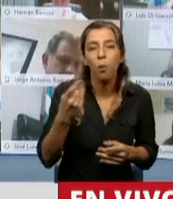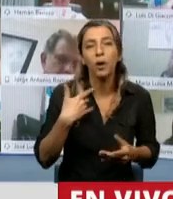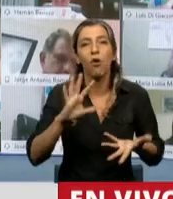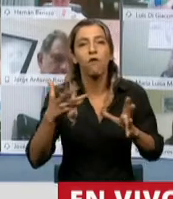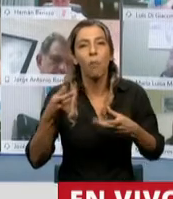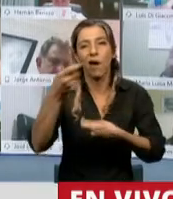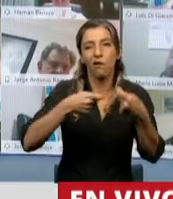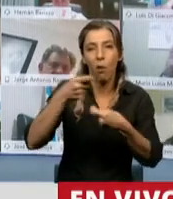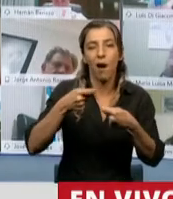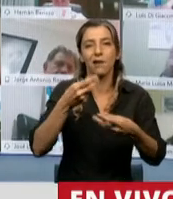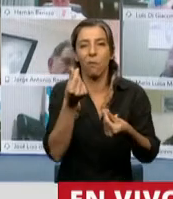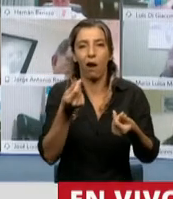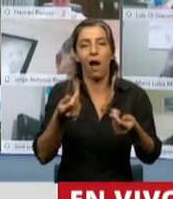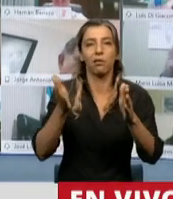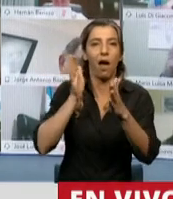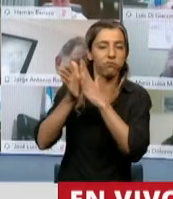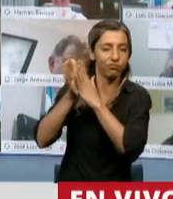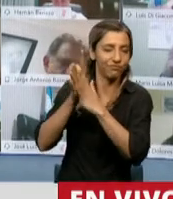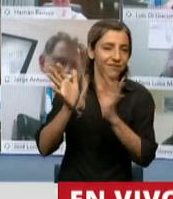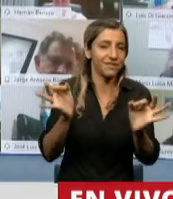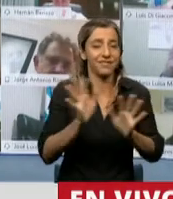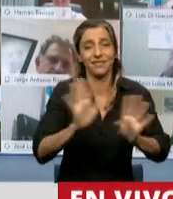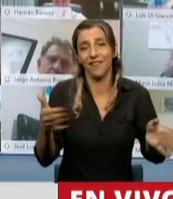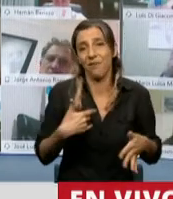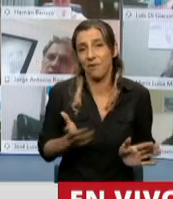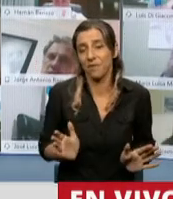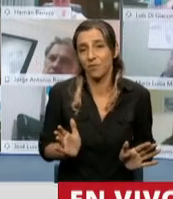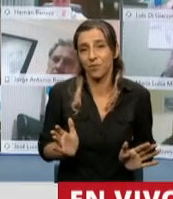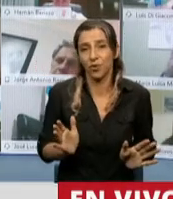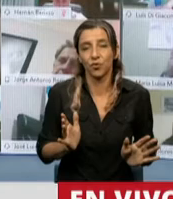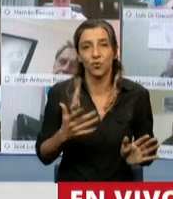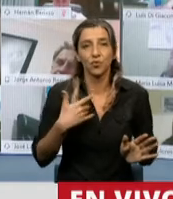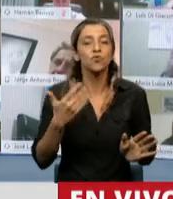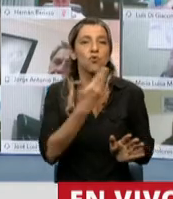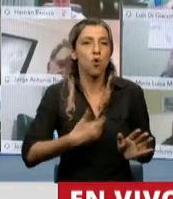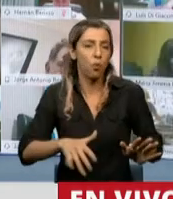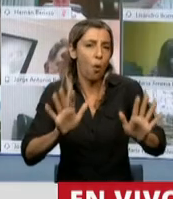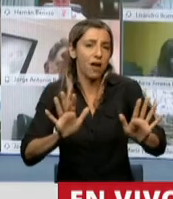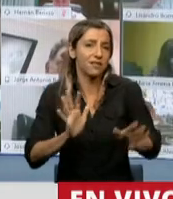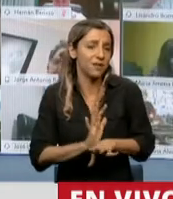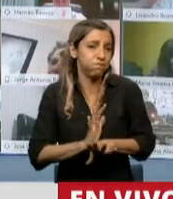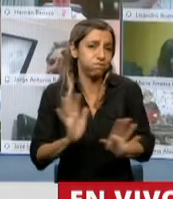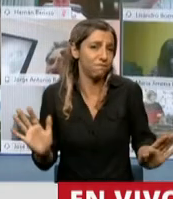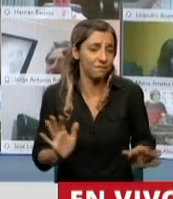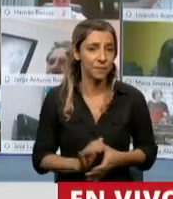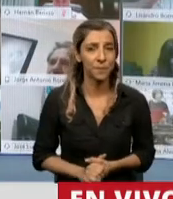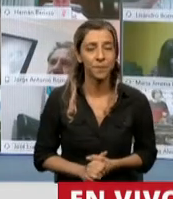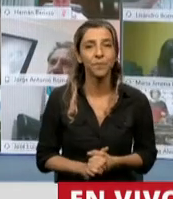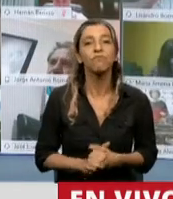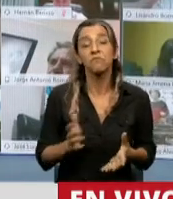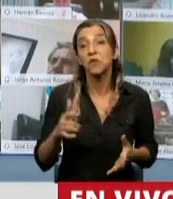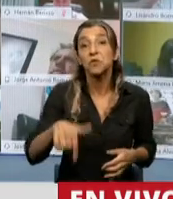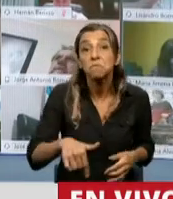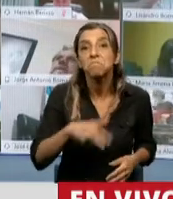y fuga de capitales. Un gobierno respeto de funcionarios con cuentas offshore, que deberán dar